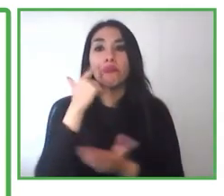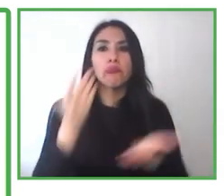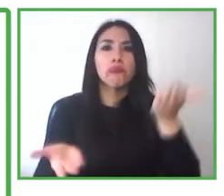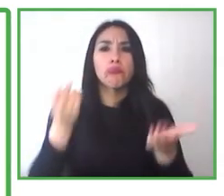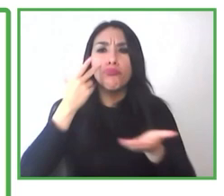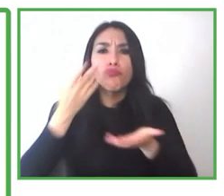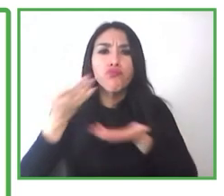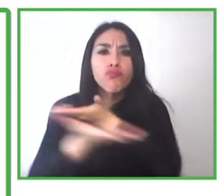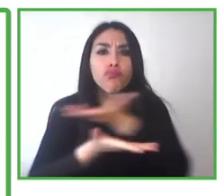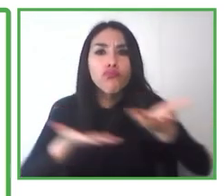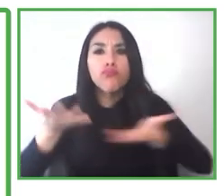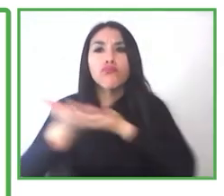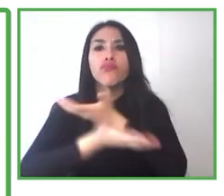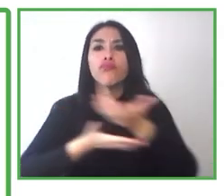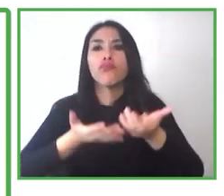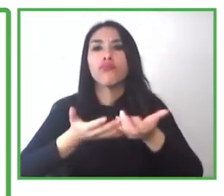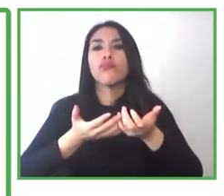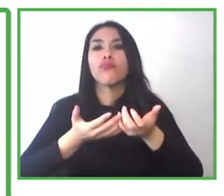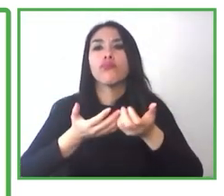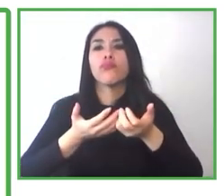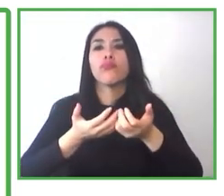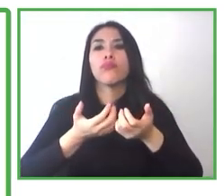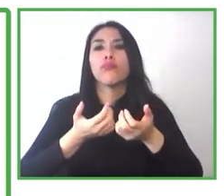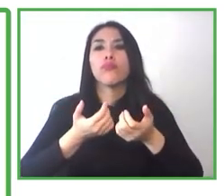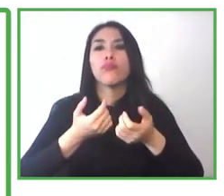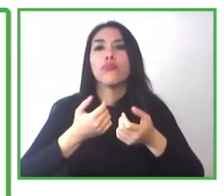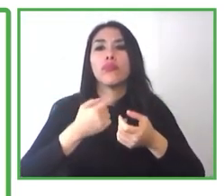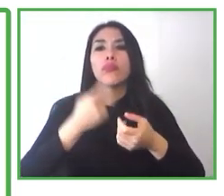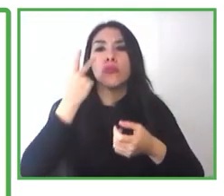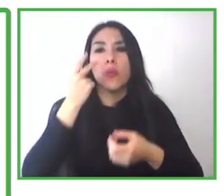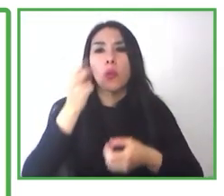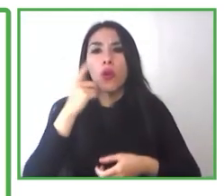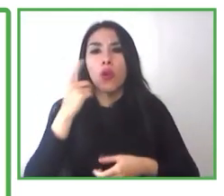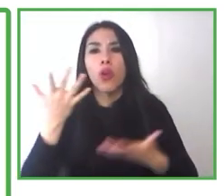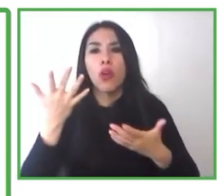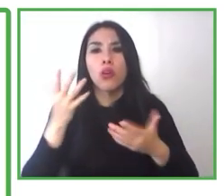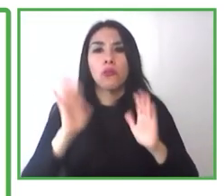inclusión que están utilizando en este momento. Muchas gracias. Gracias.